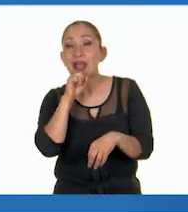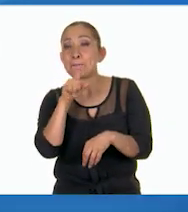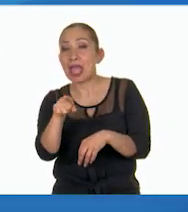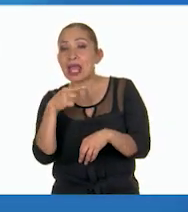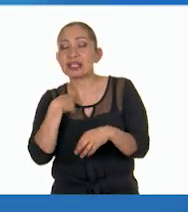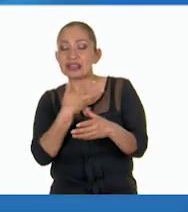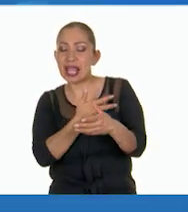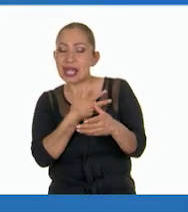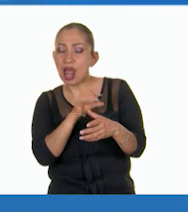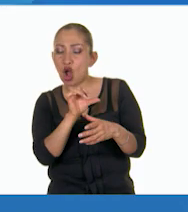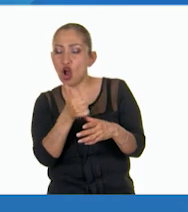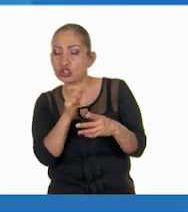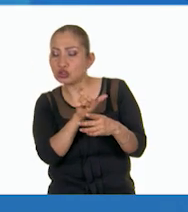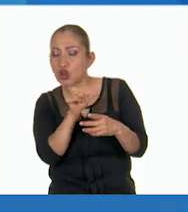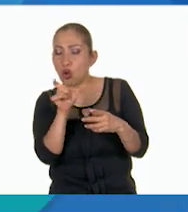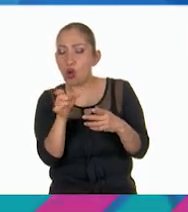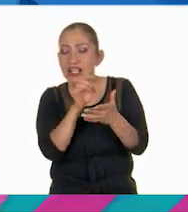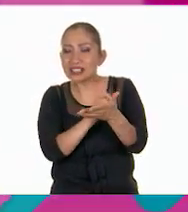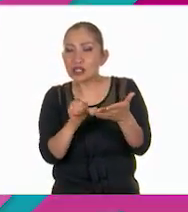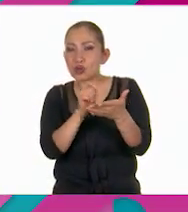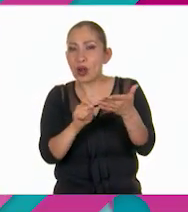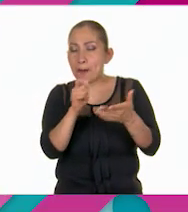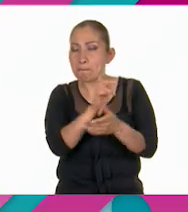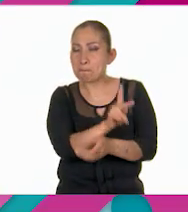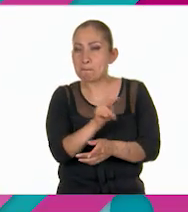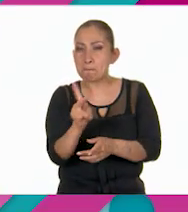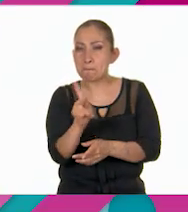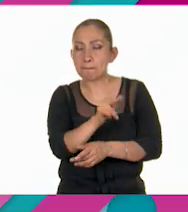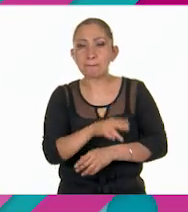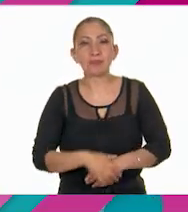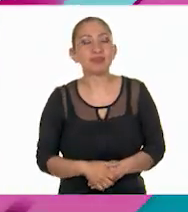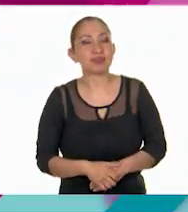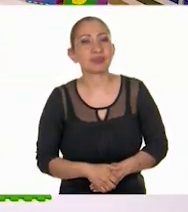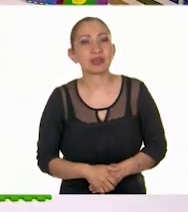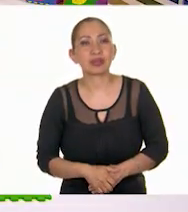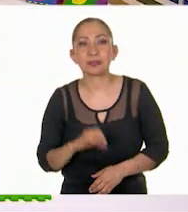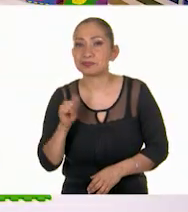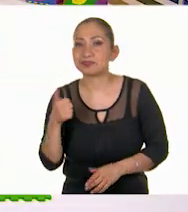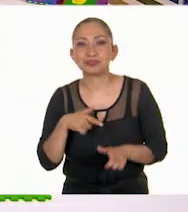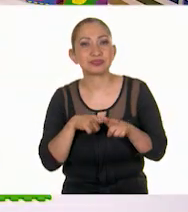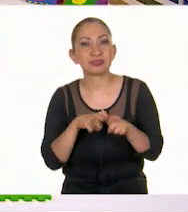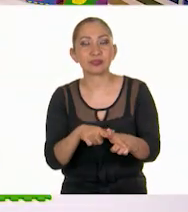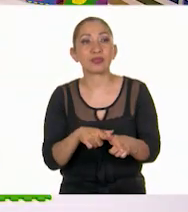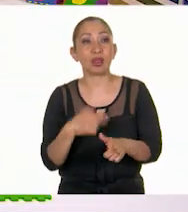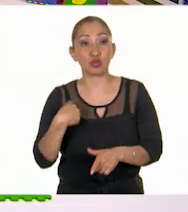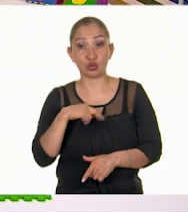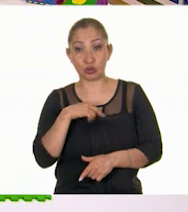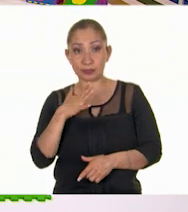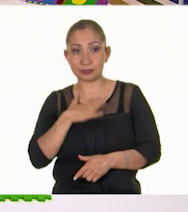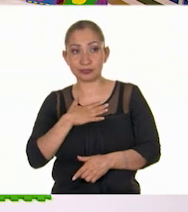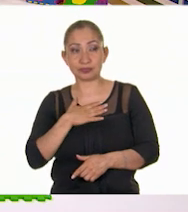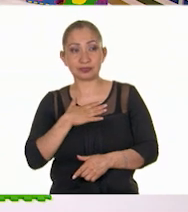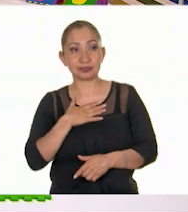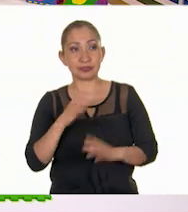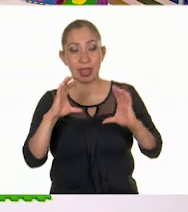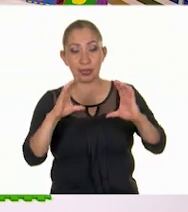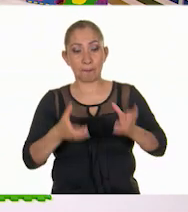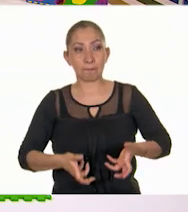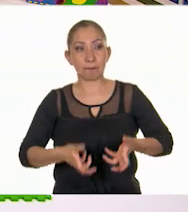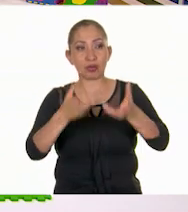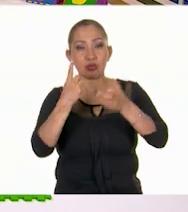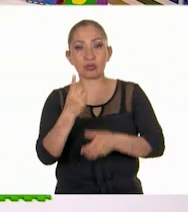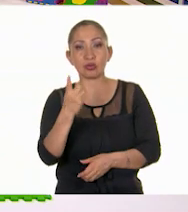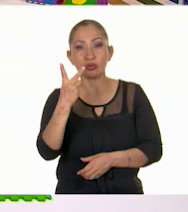comparten su escritura. ¿Qué seguimos? ¿Quién sigue? ¿Quién sigue? ¿Nosotros? Tú tiras el dado, Mariana. ¿Listos?